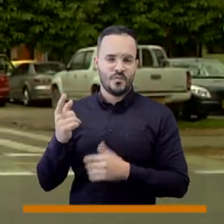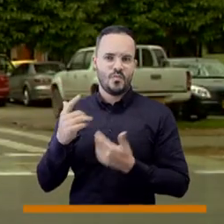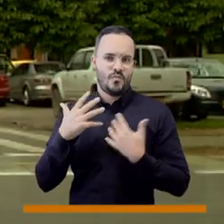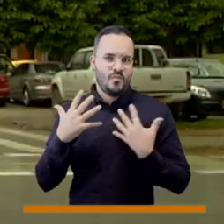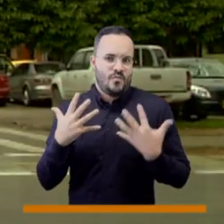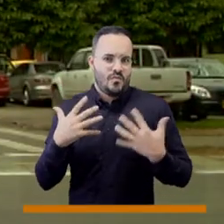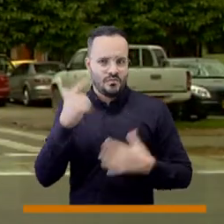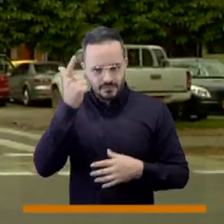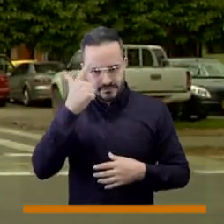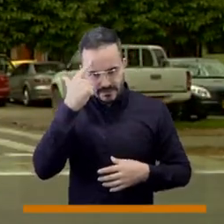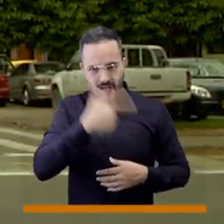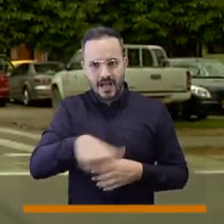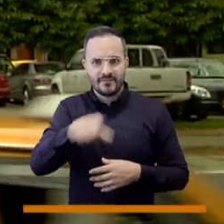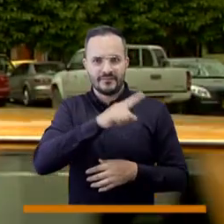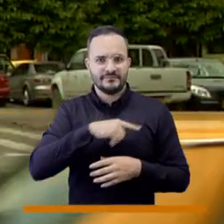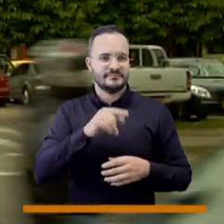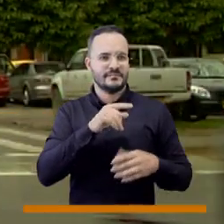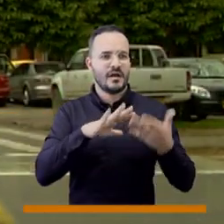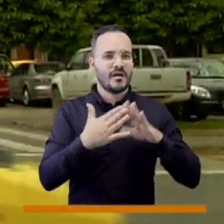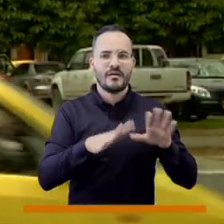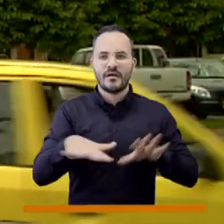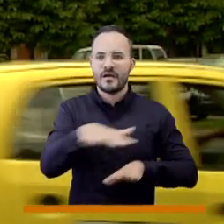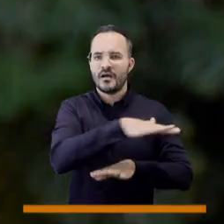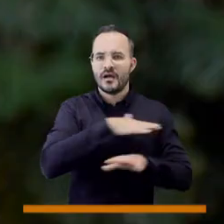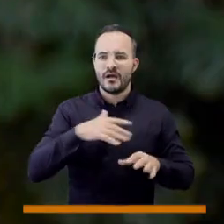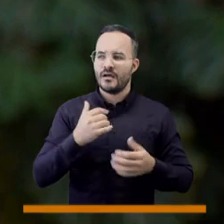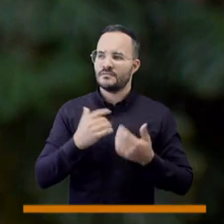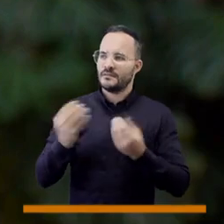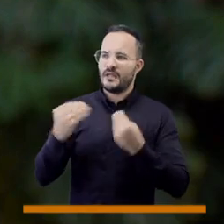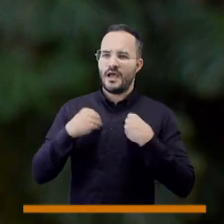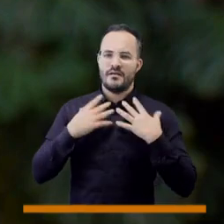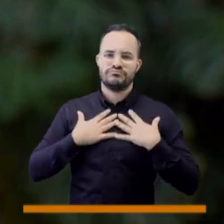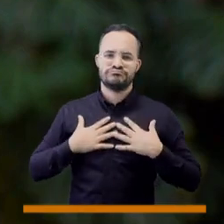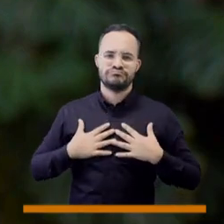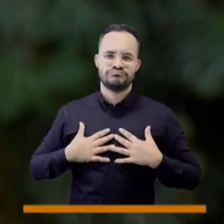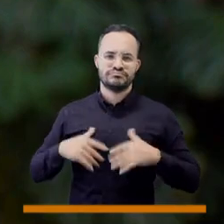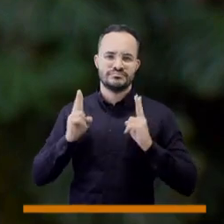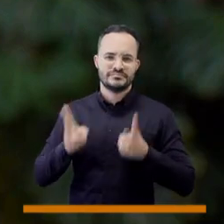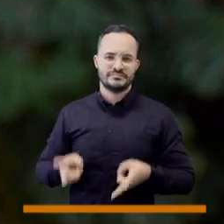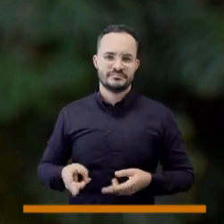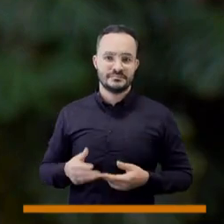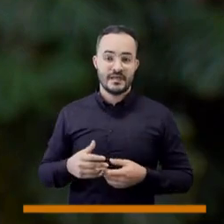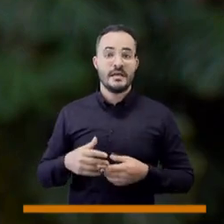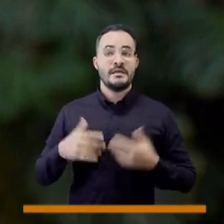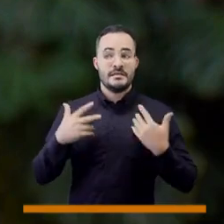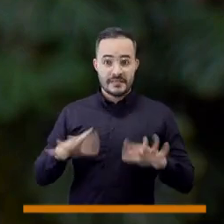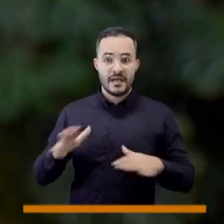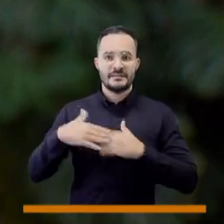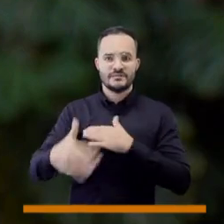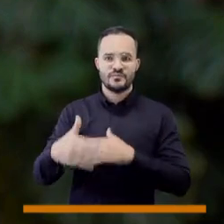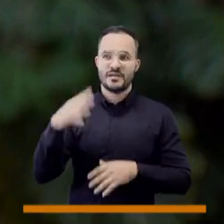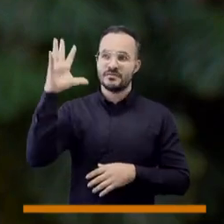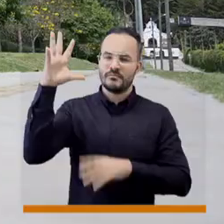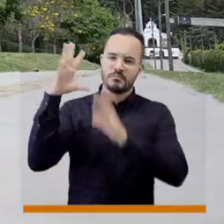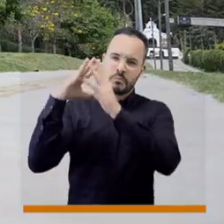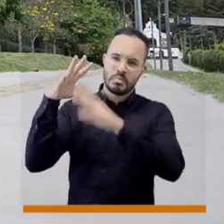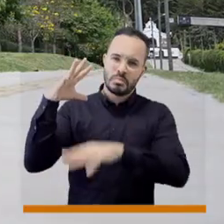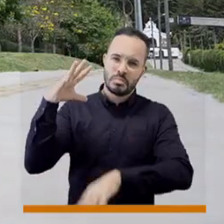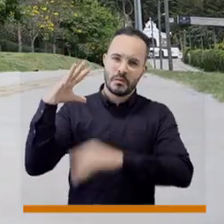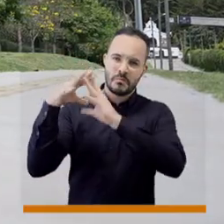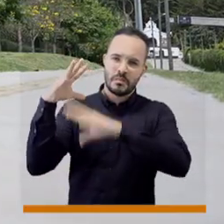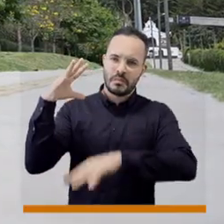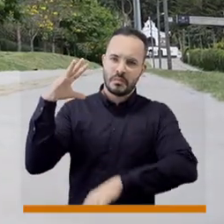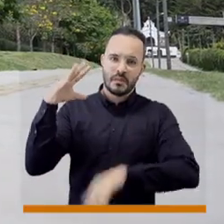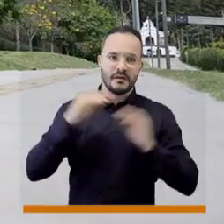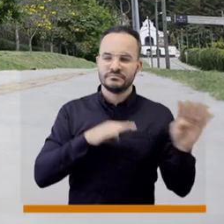aportan, digamos, un descanso a las comunidades donde están ellos sembrados, porque hacen una defloración y eso